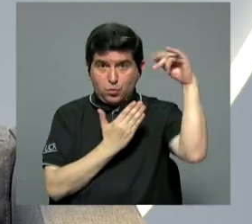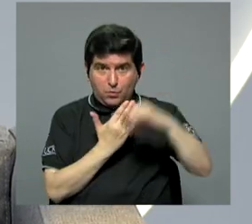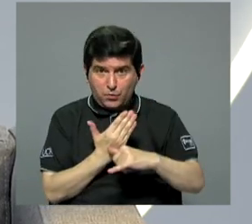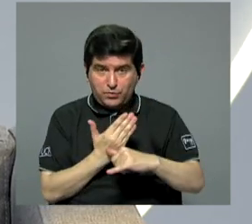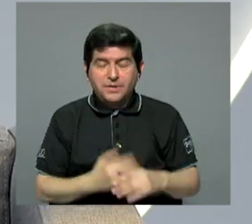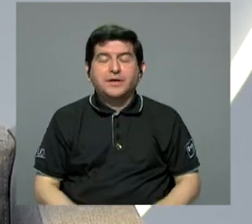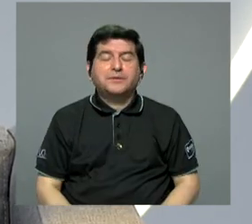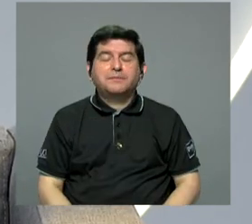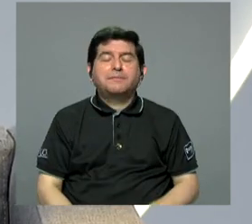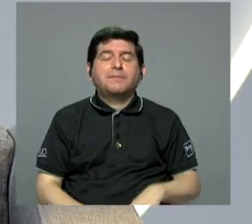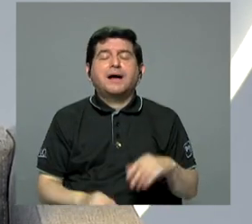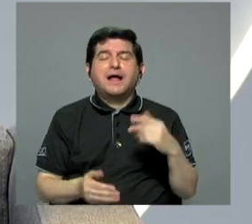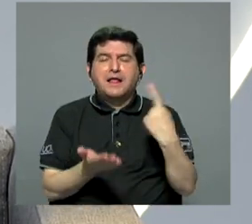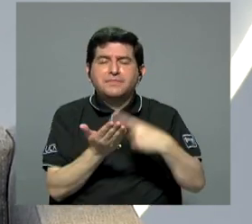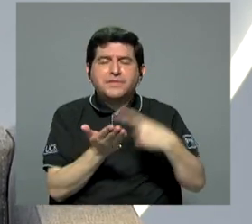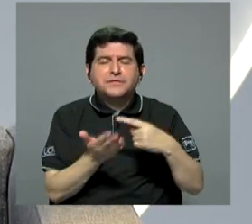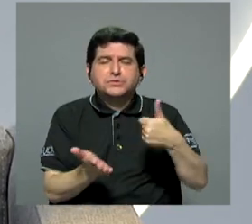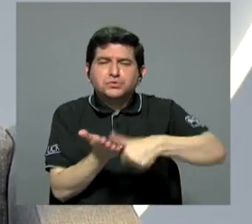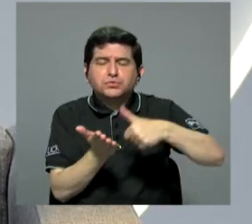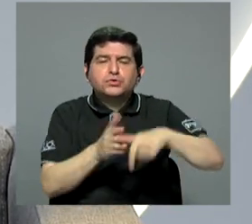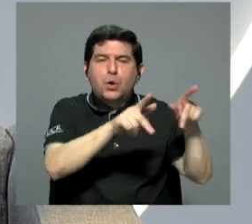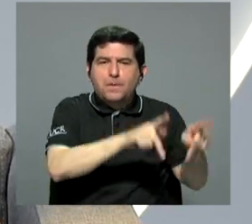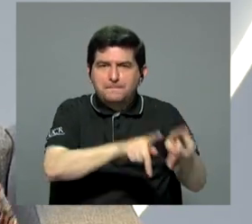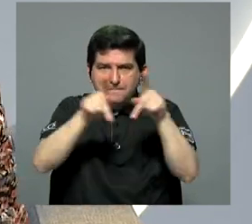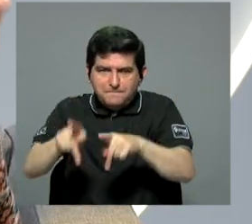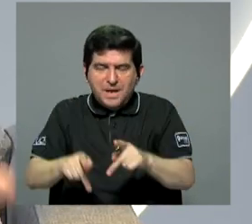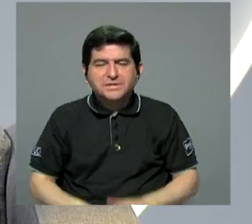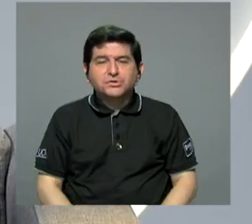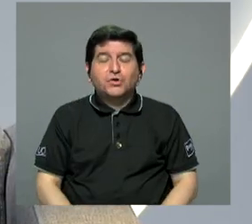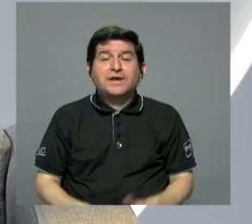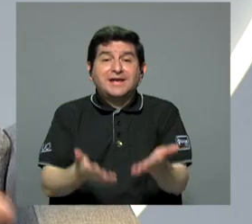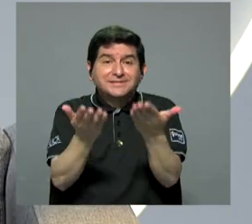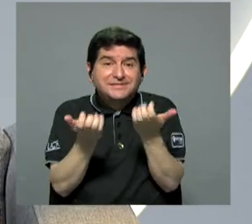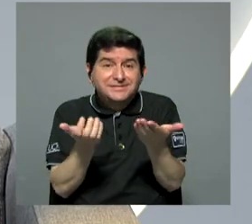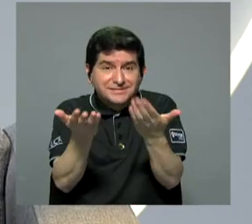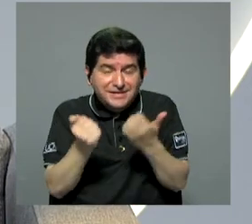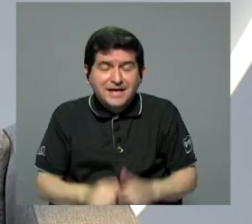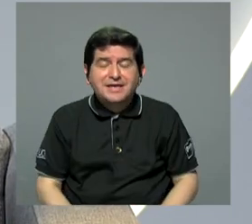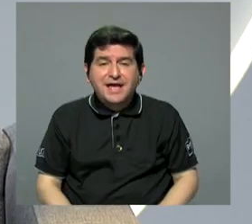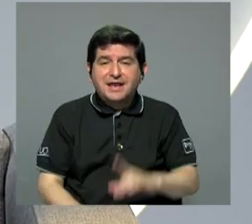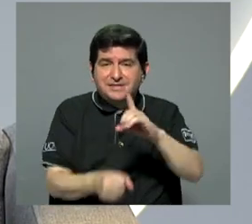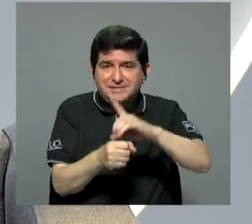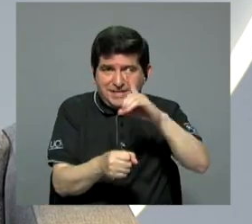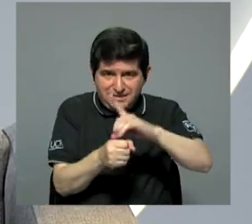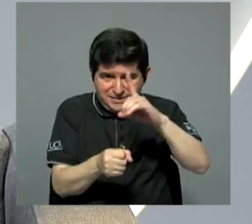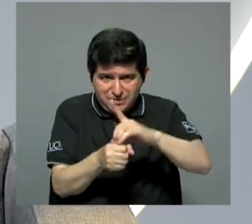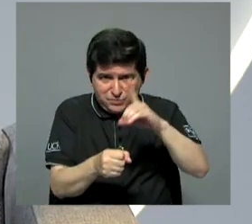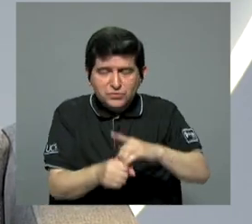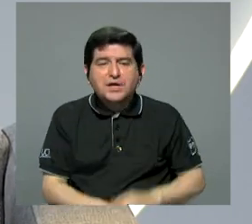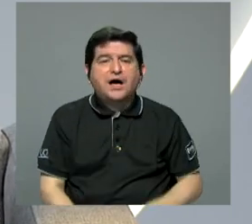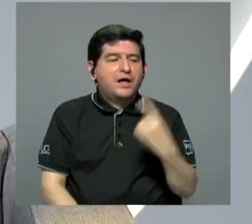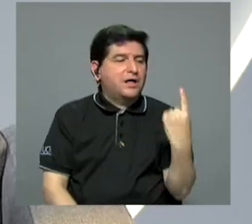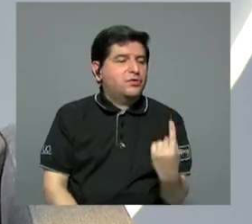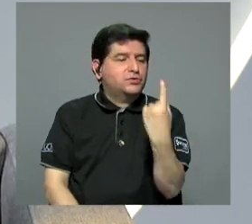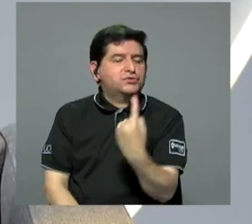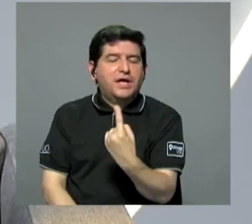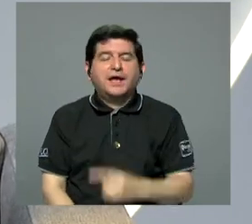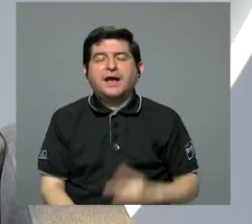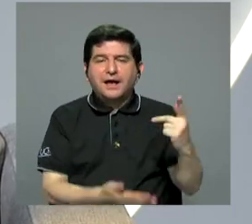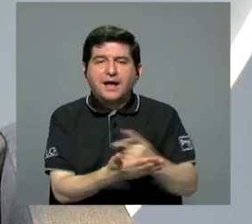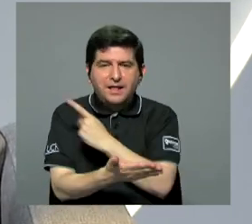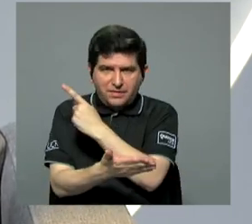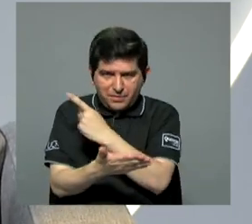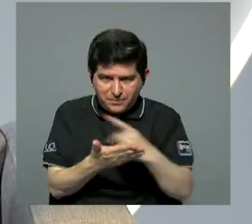para promover la discusión electoral con las personas que están aspirando a una diputación en cada una de